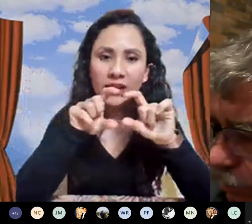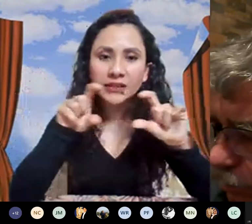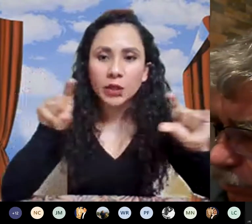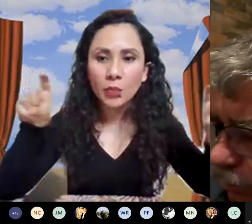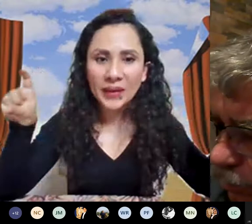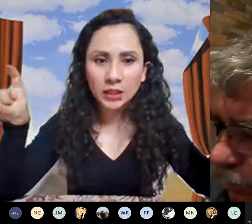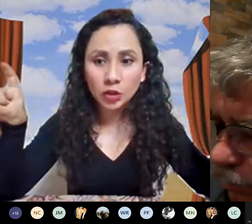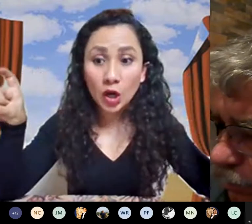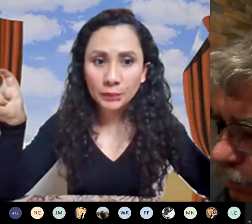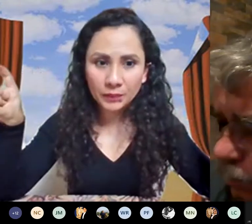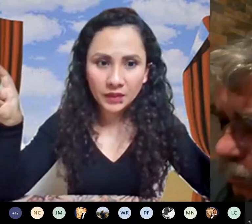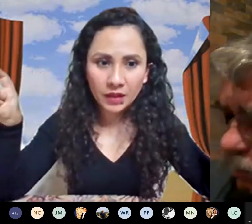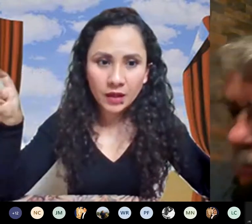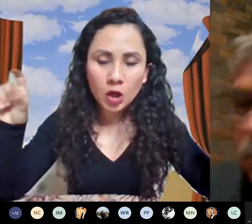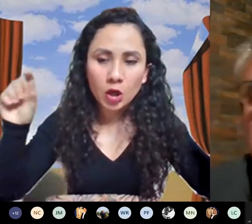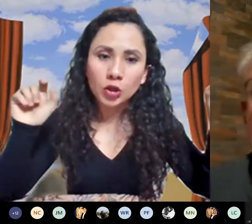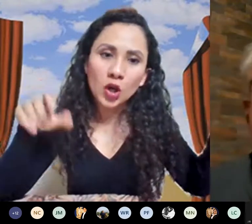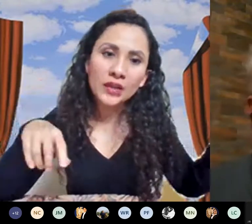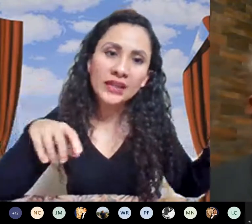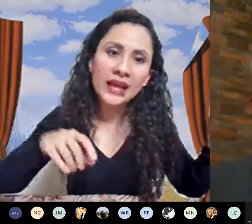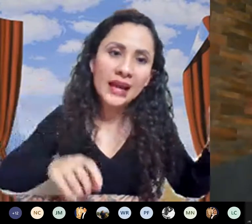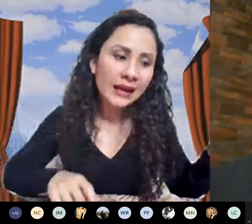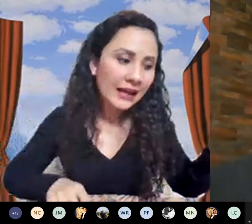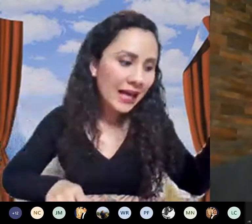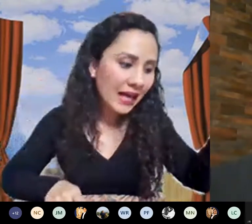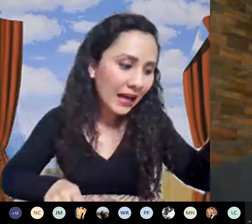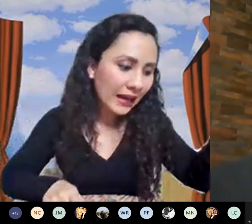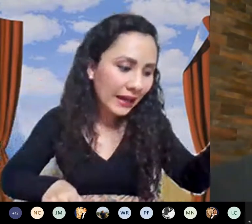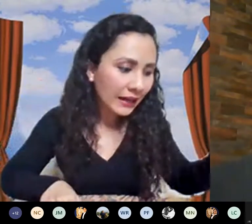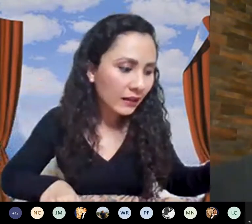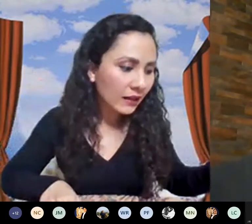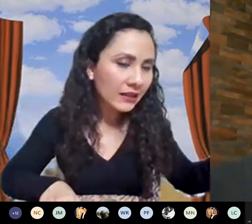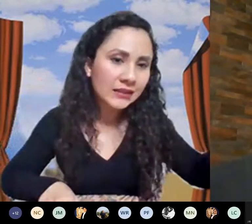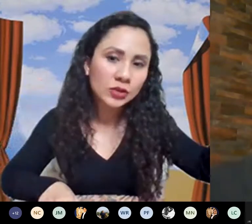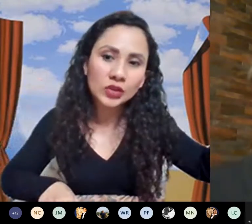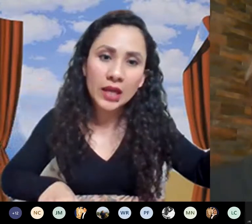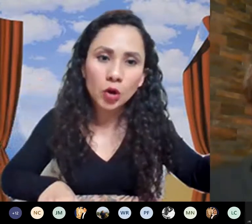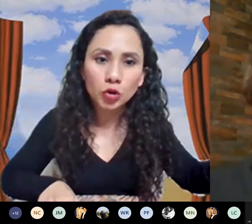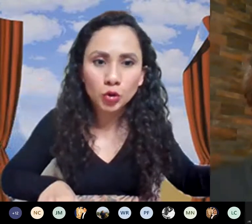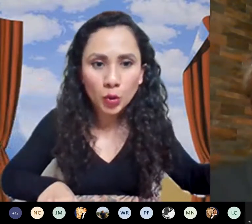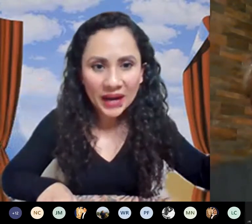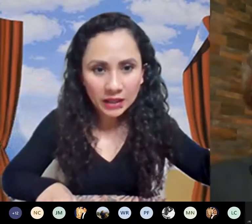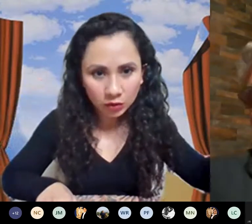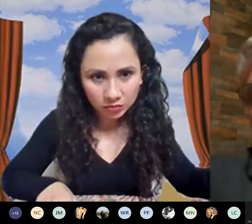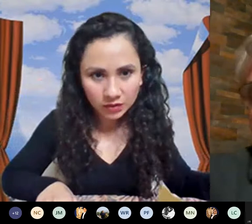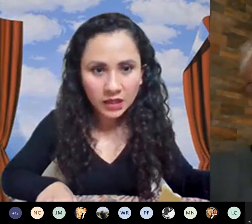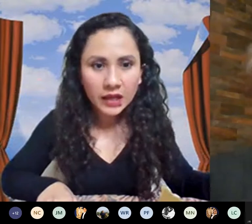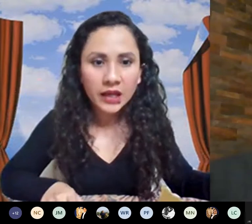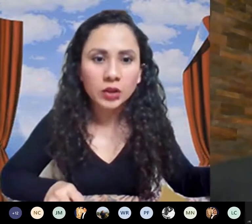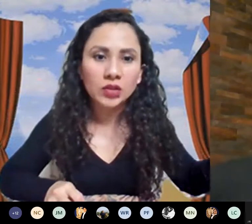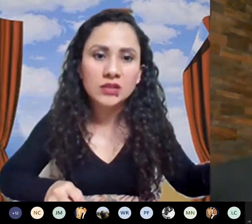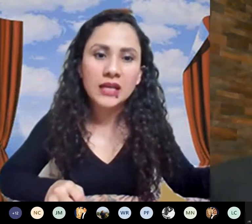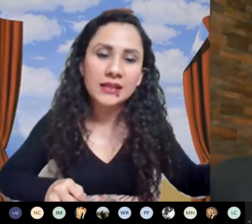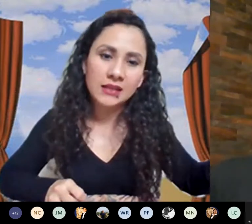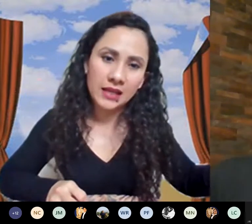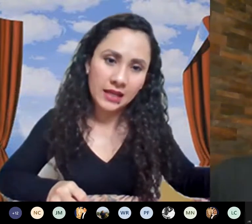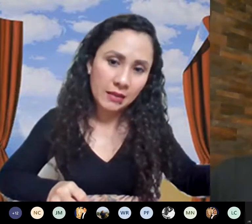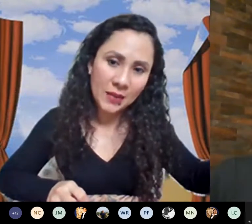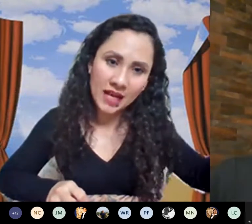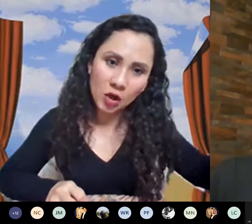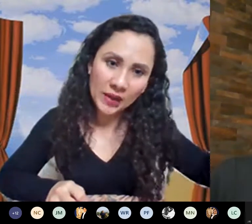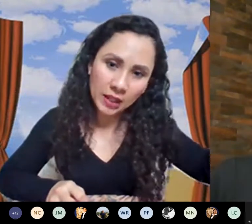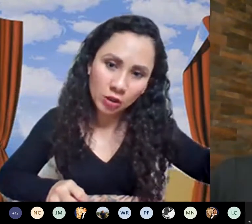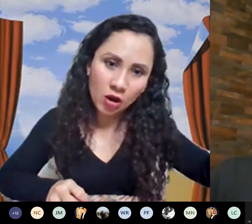suele ser un vector donde cada gen está asociado con un objeto entonces